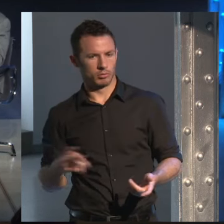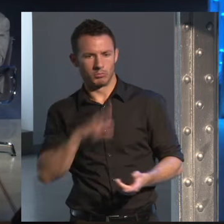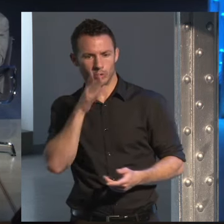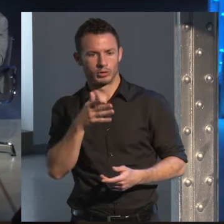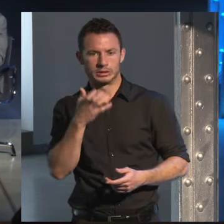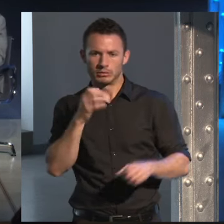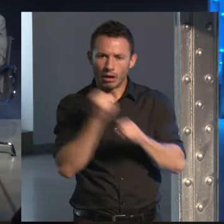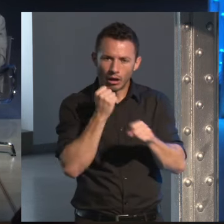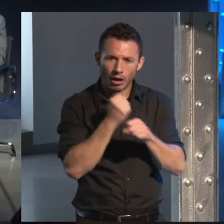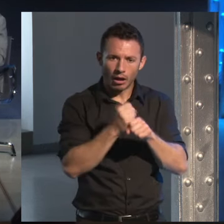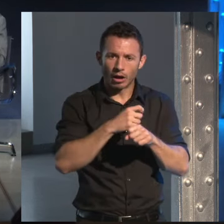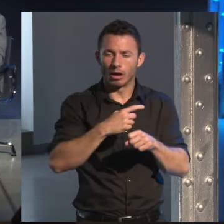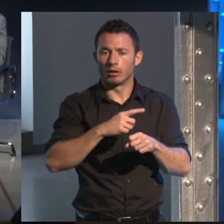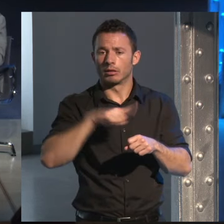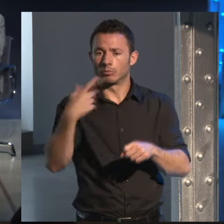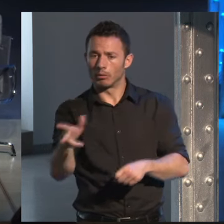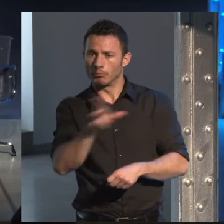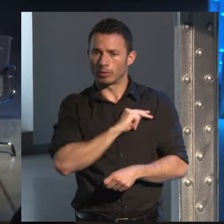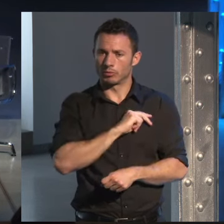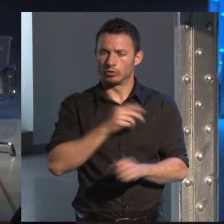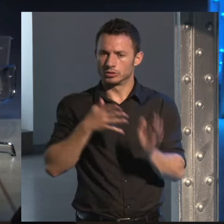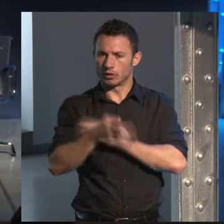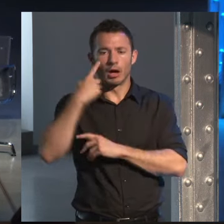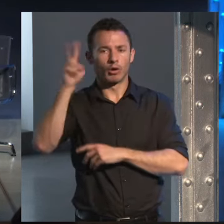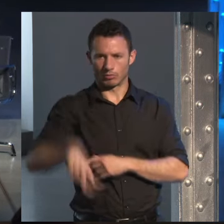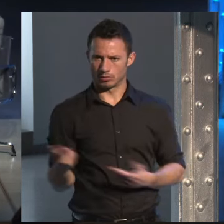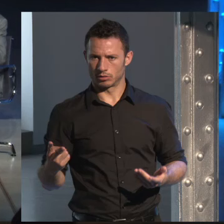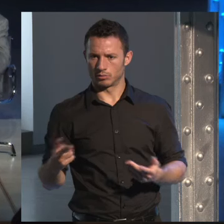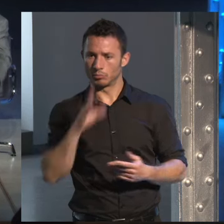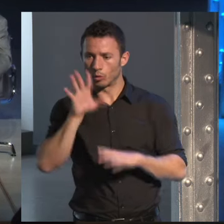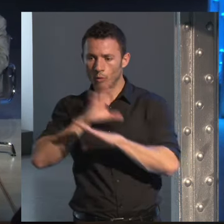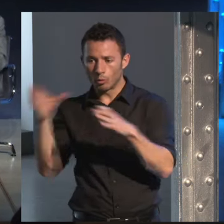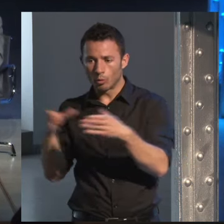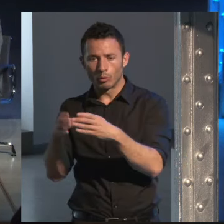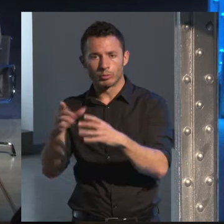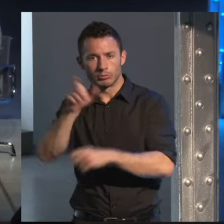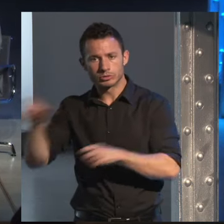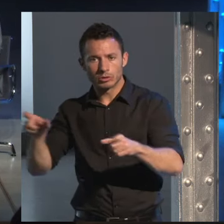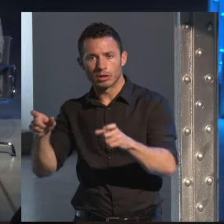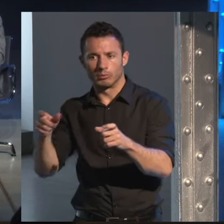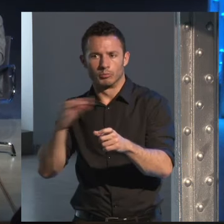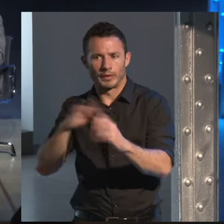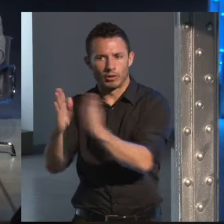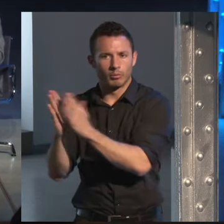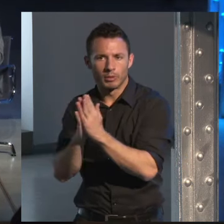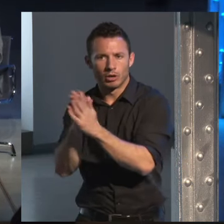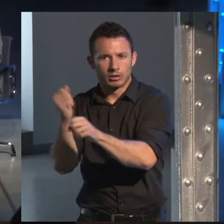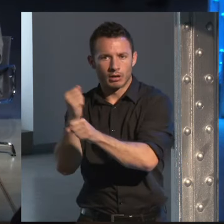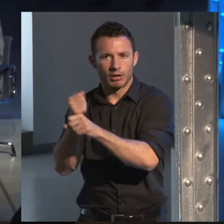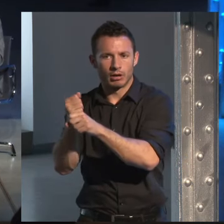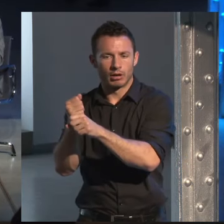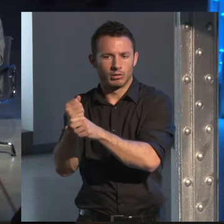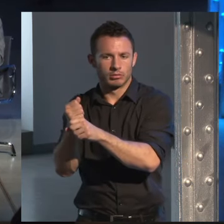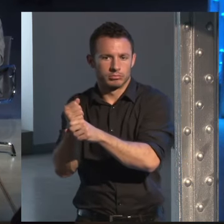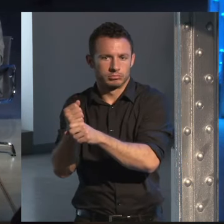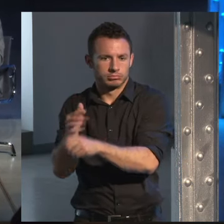reconozcan tu trabajo un grupo de personas que pueden ser colegas o en fin hay muchos premios